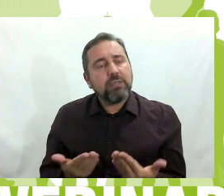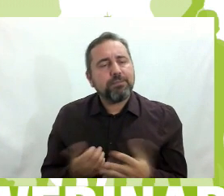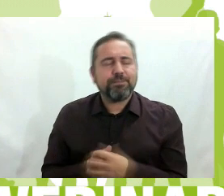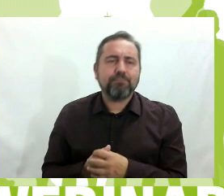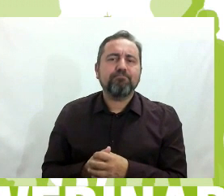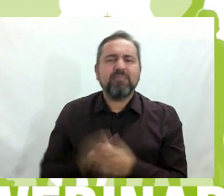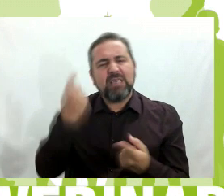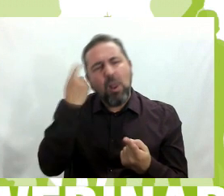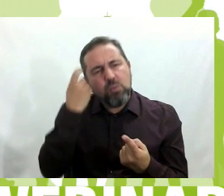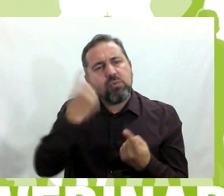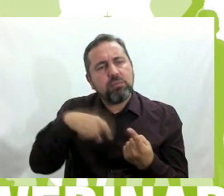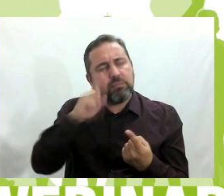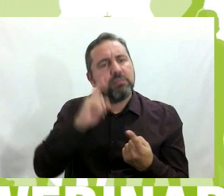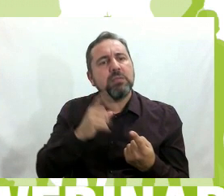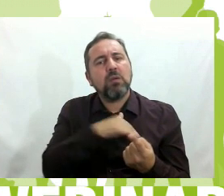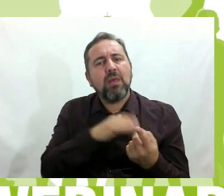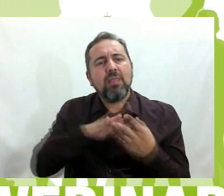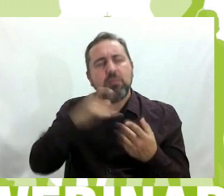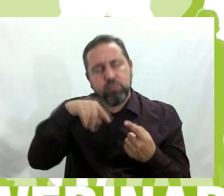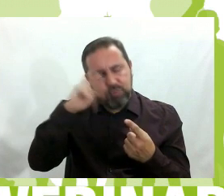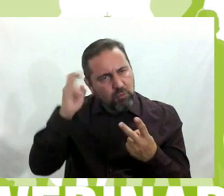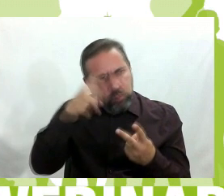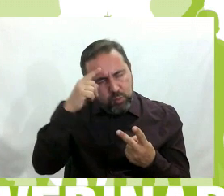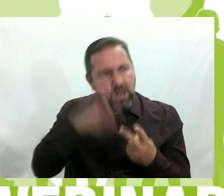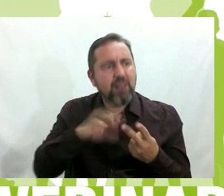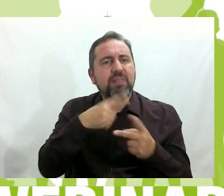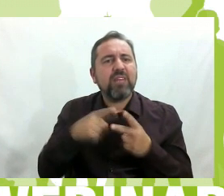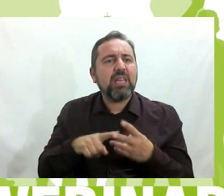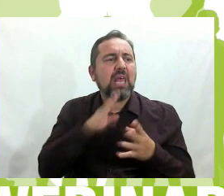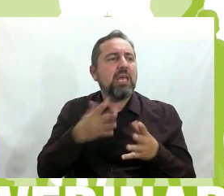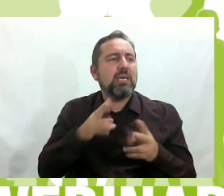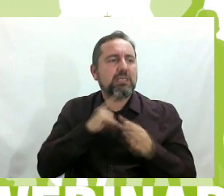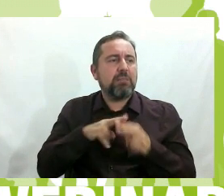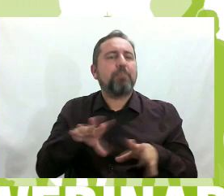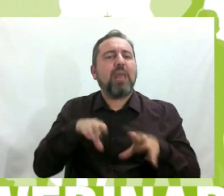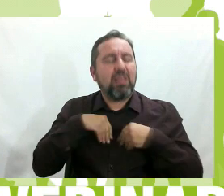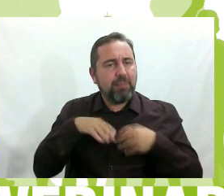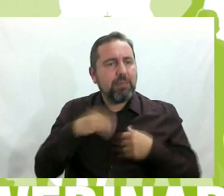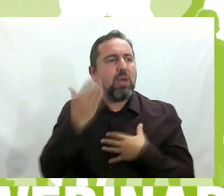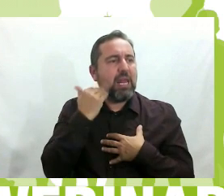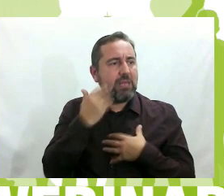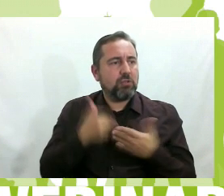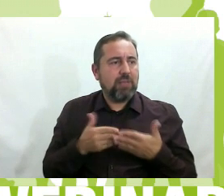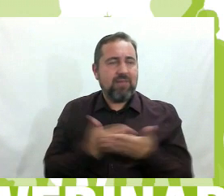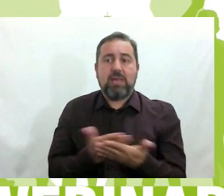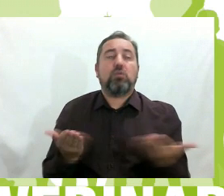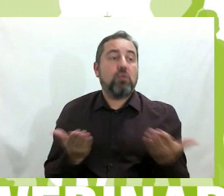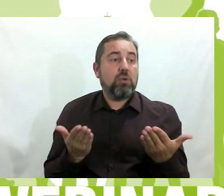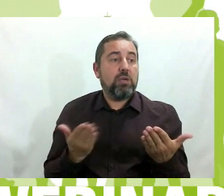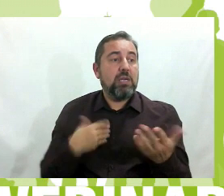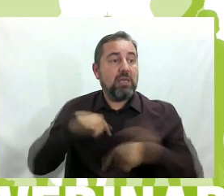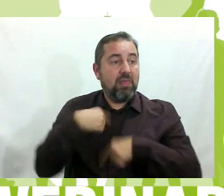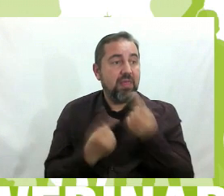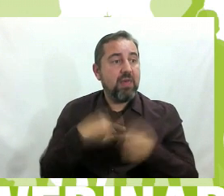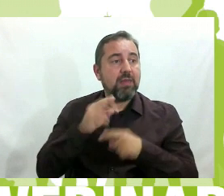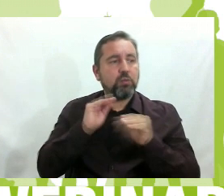alumnado. El alumnado multicultural, diferente, receptivo, cariñoso, abierto a todo y que cada día nos sorprende